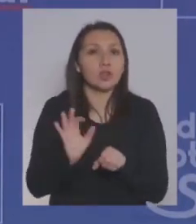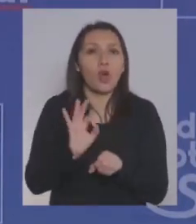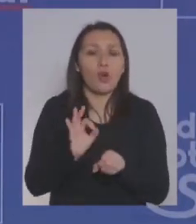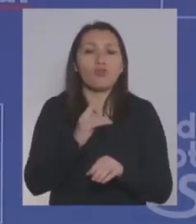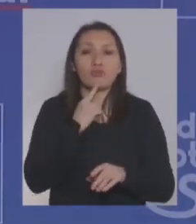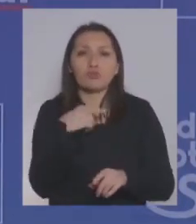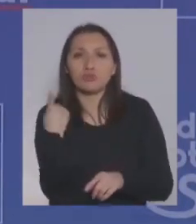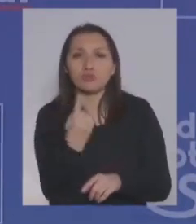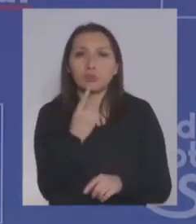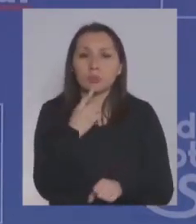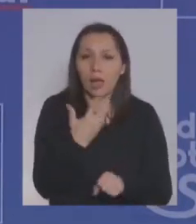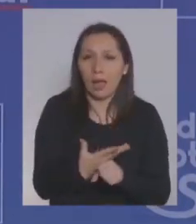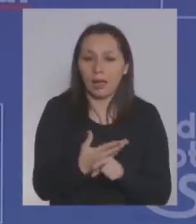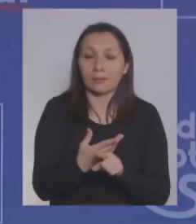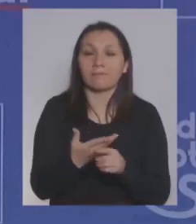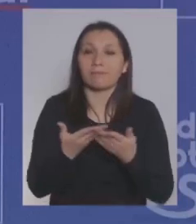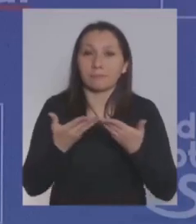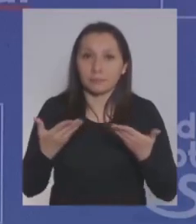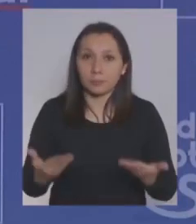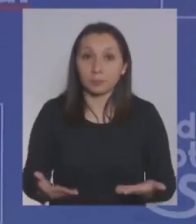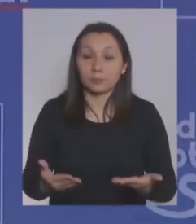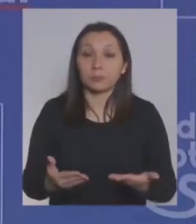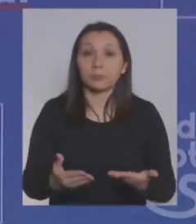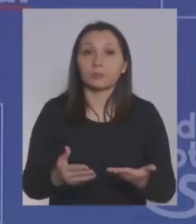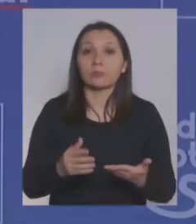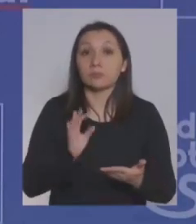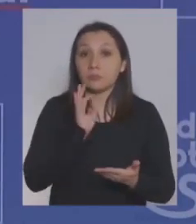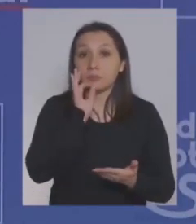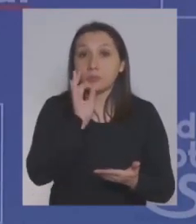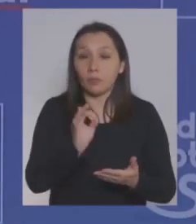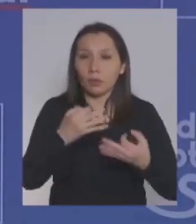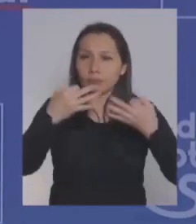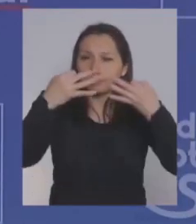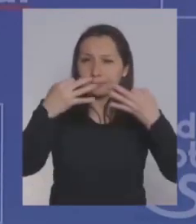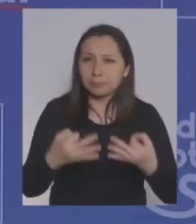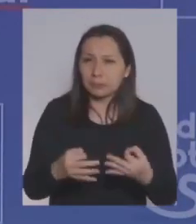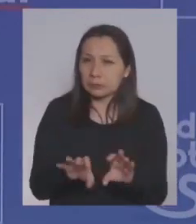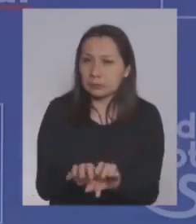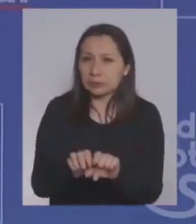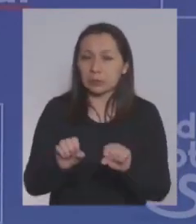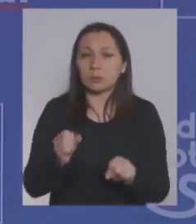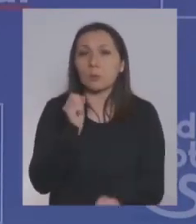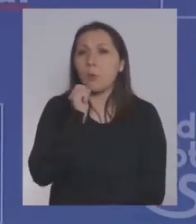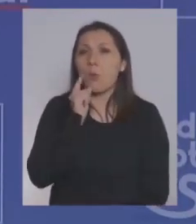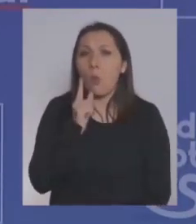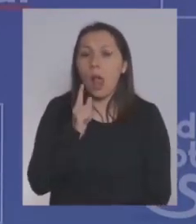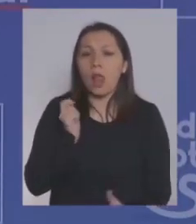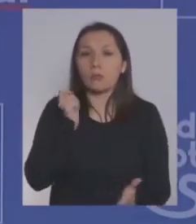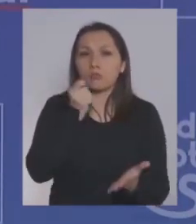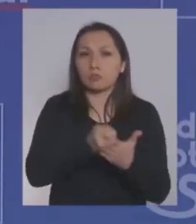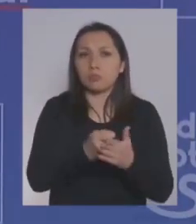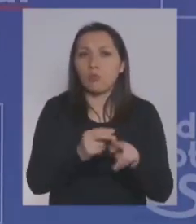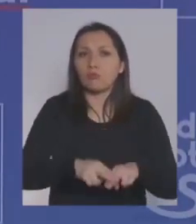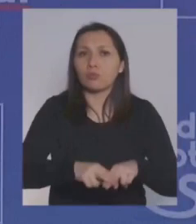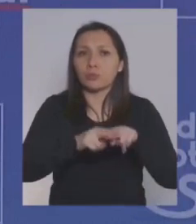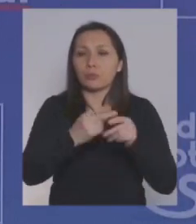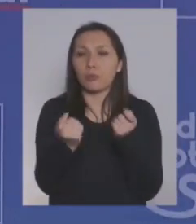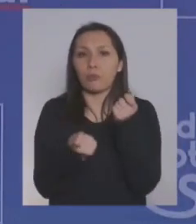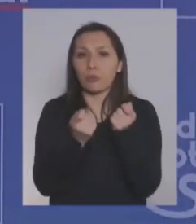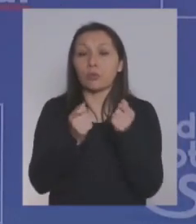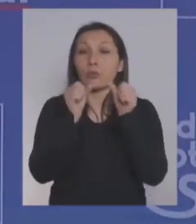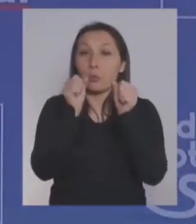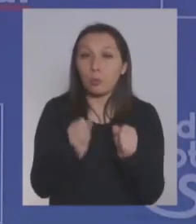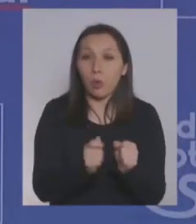ocupación que nosotros tengamos. Por lo tanto, en cuanto determinemos efectivamente cuál es la cobertura, el monto, el